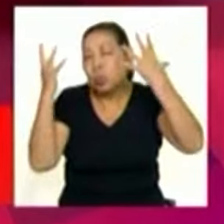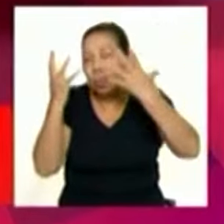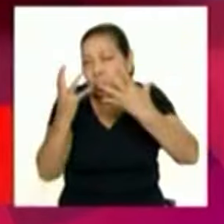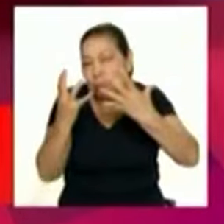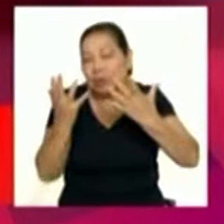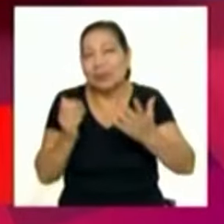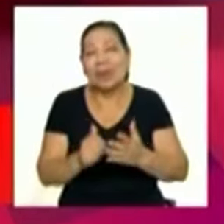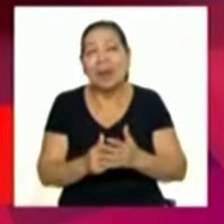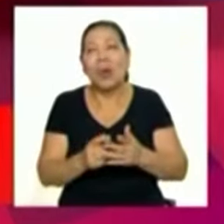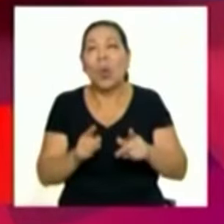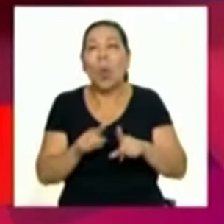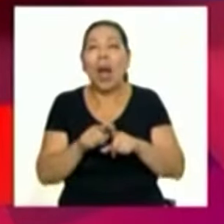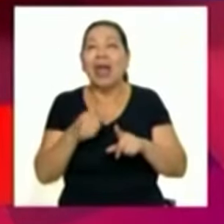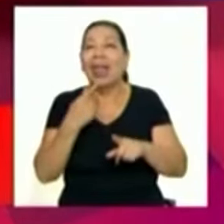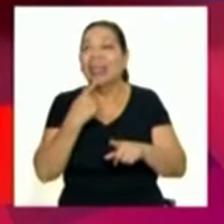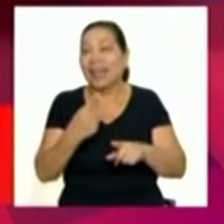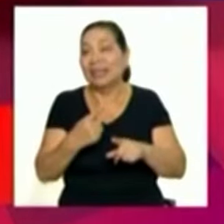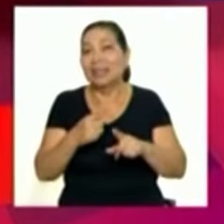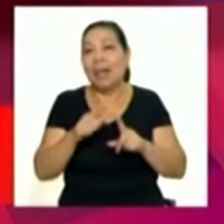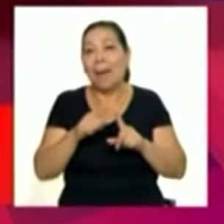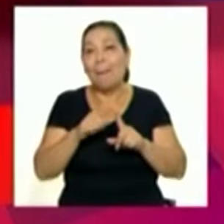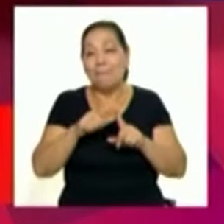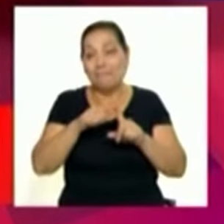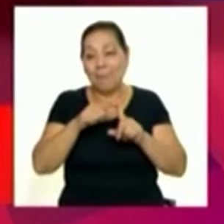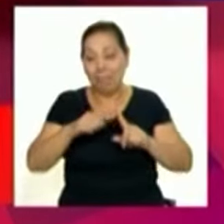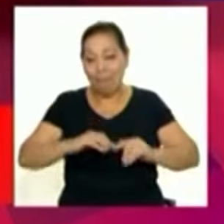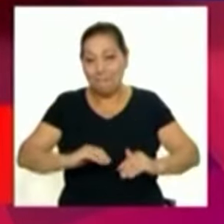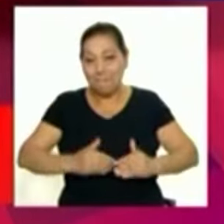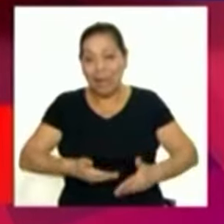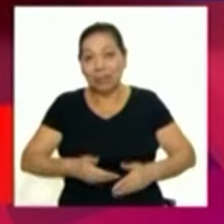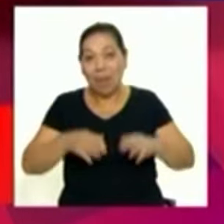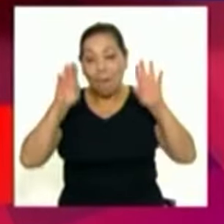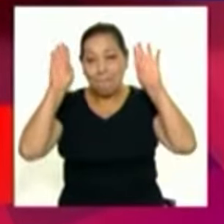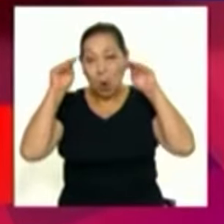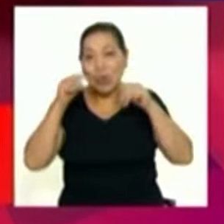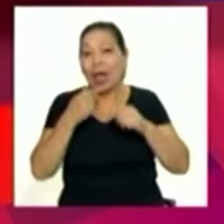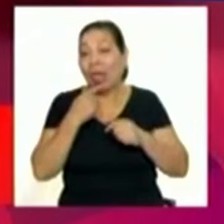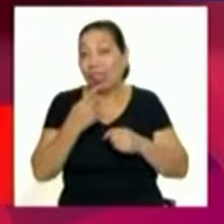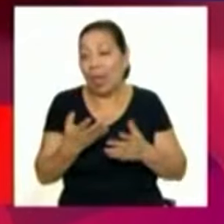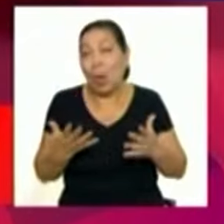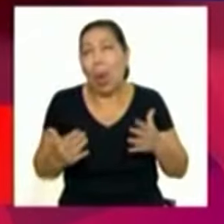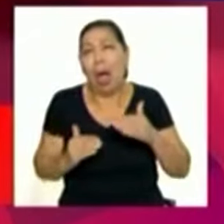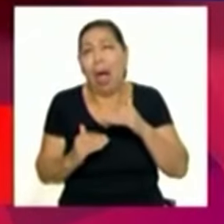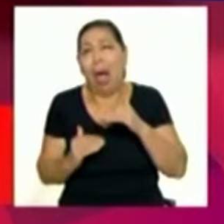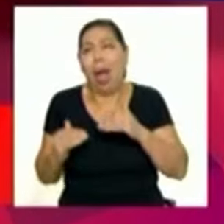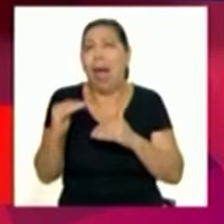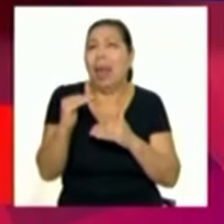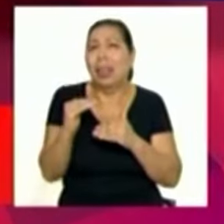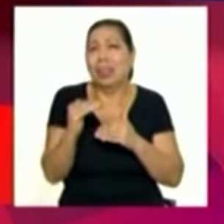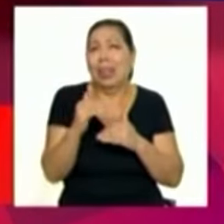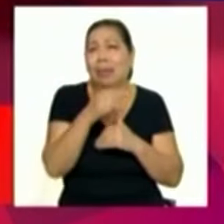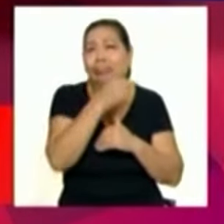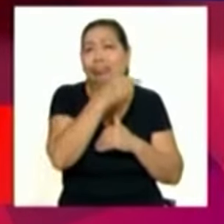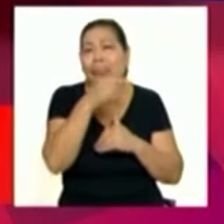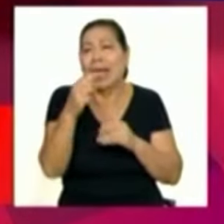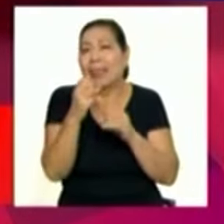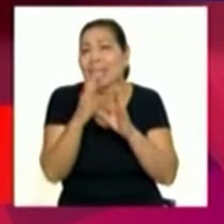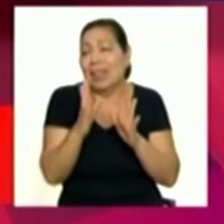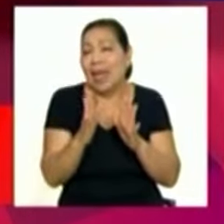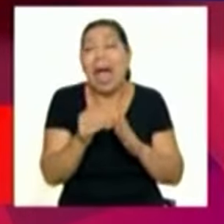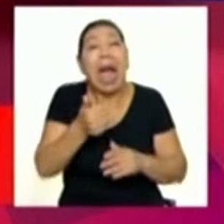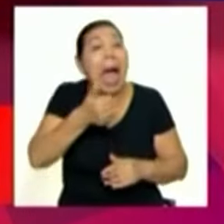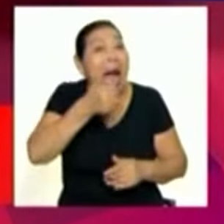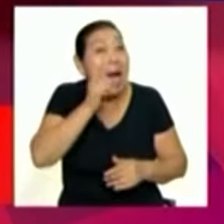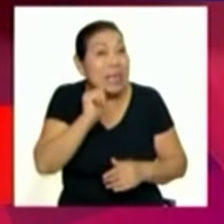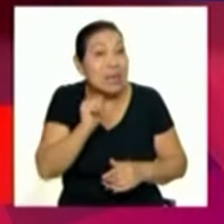Lima panza de burro, ¿no? En cuanto a las temperaturas máximas, que son las temperaturas más altas que alcanzamos durante el día, el día